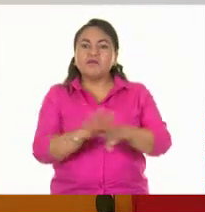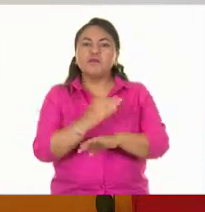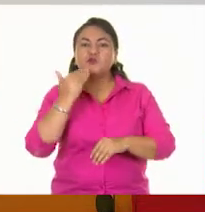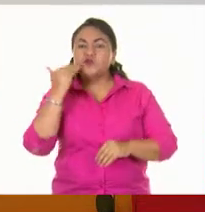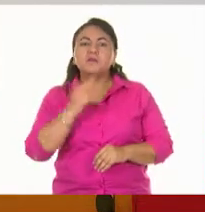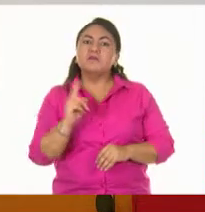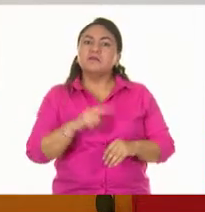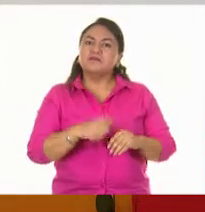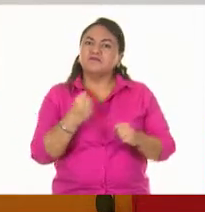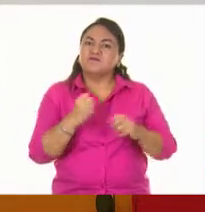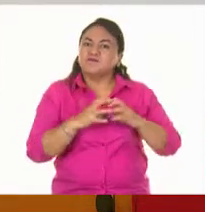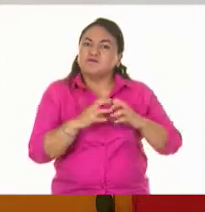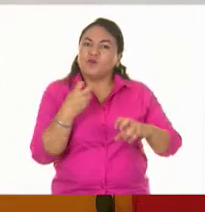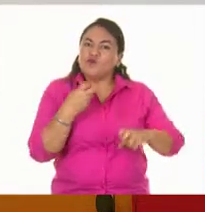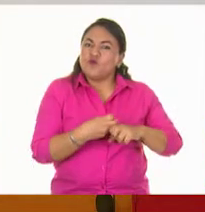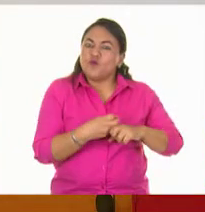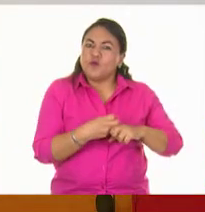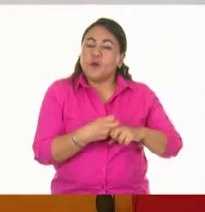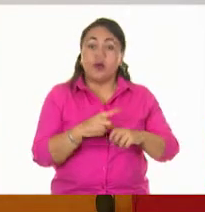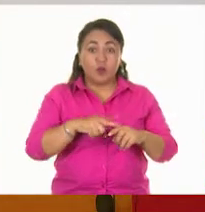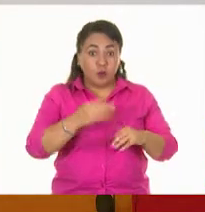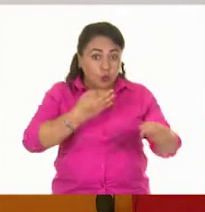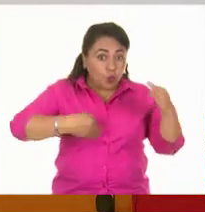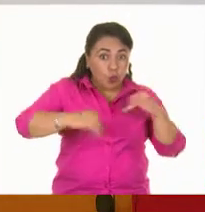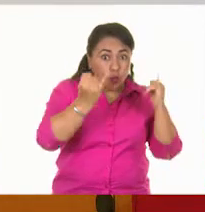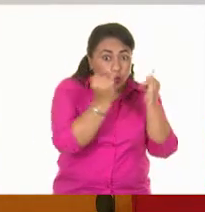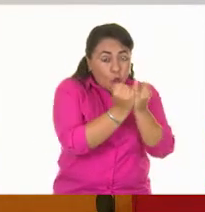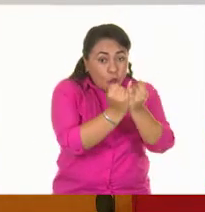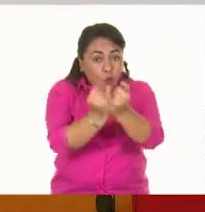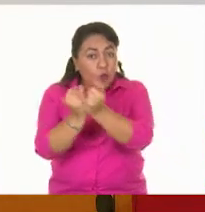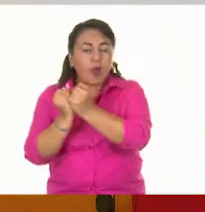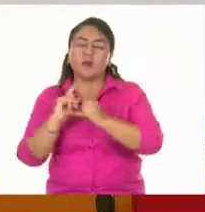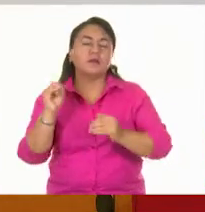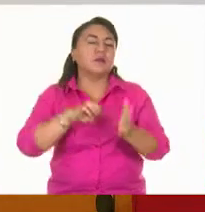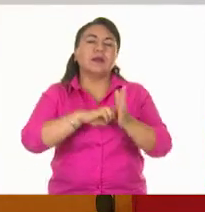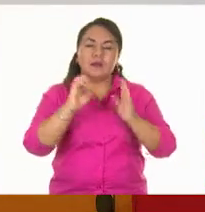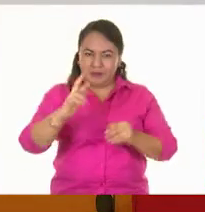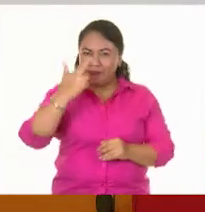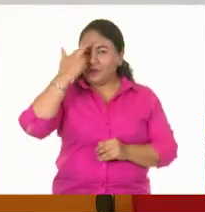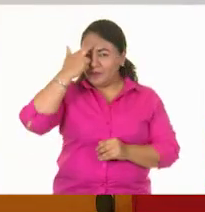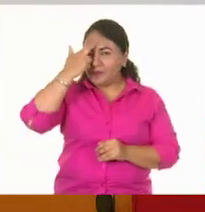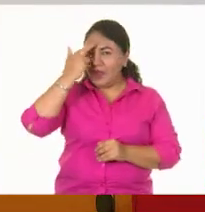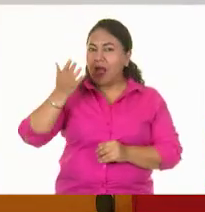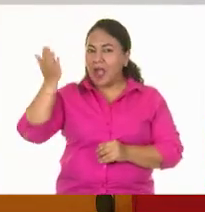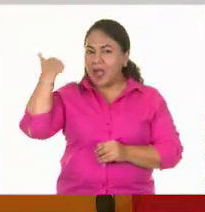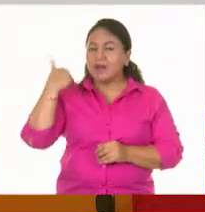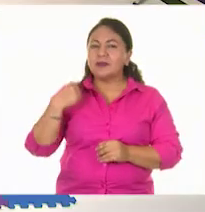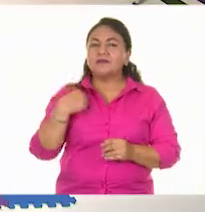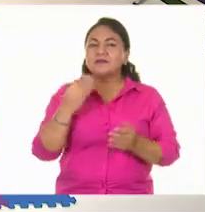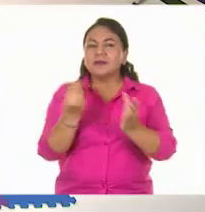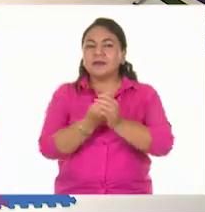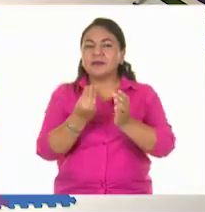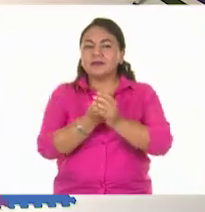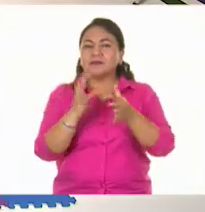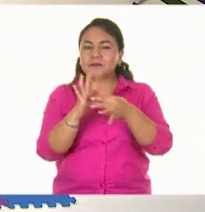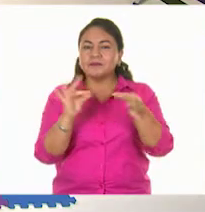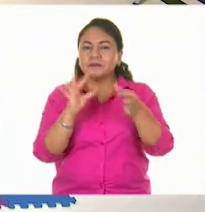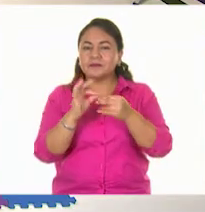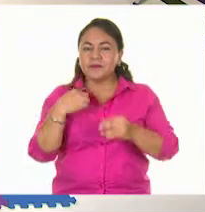No todos los sólidos tienen la misma rigidez. Por ejemplo, ¿te acuerdas, Alexia, que en una de las clases